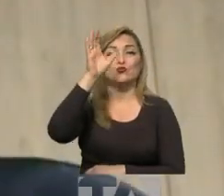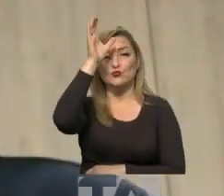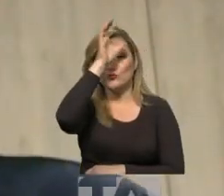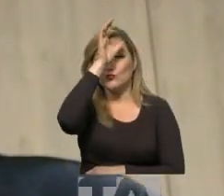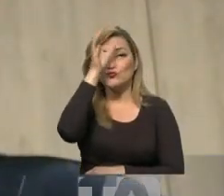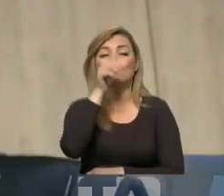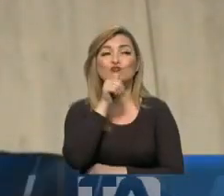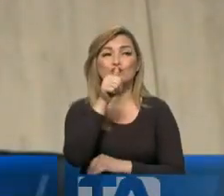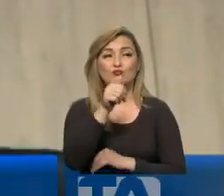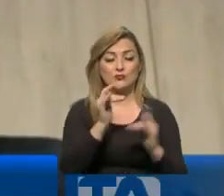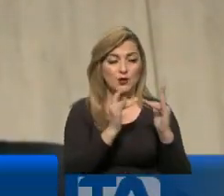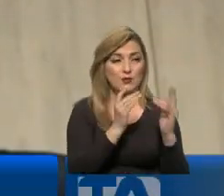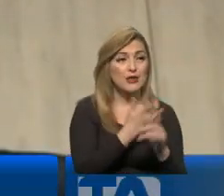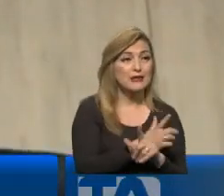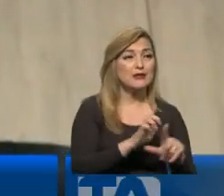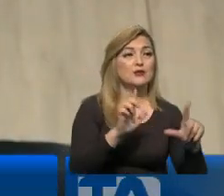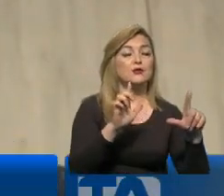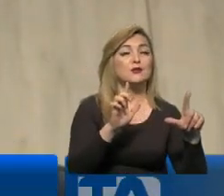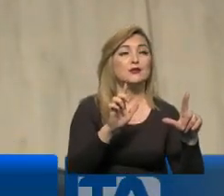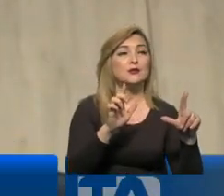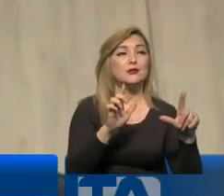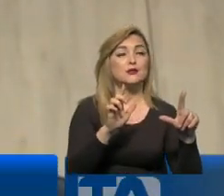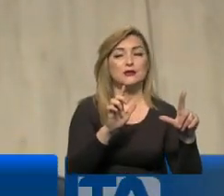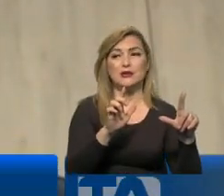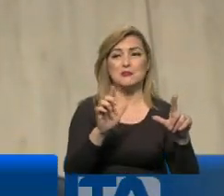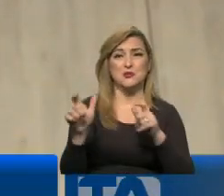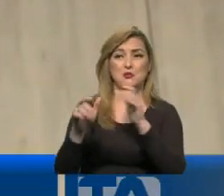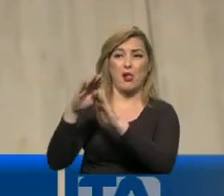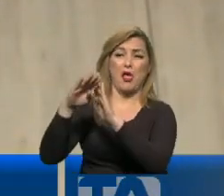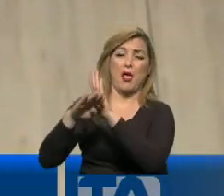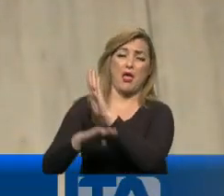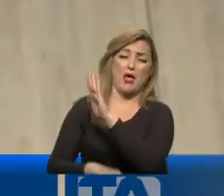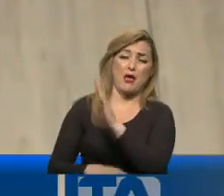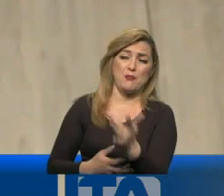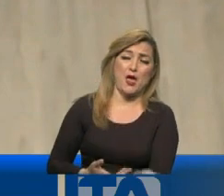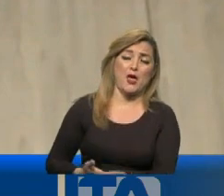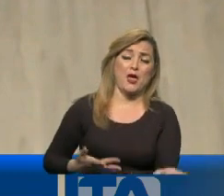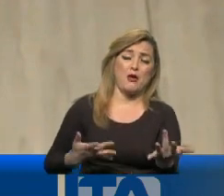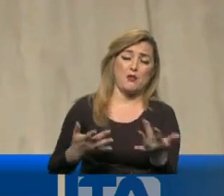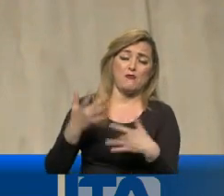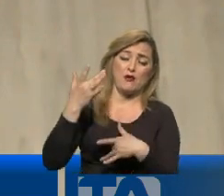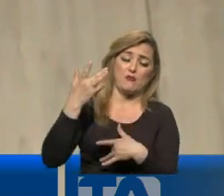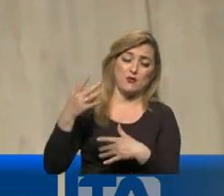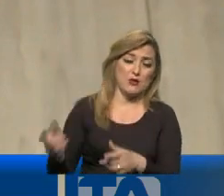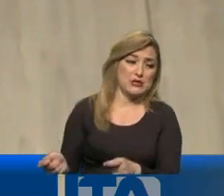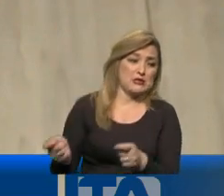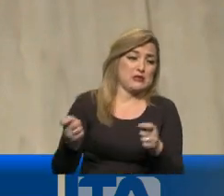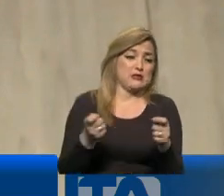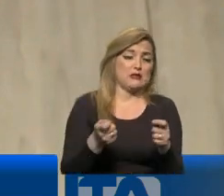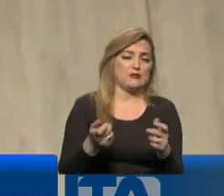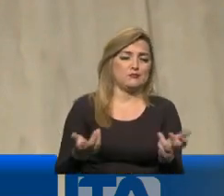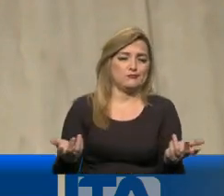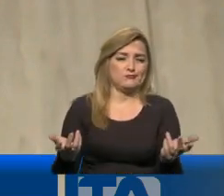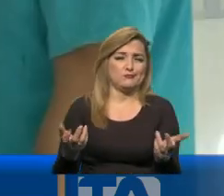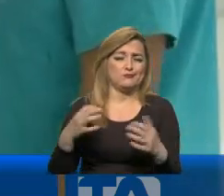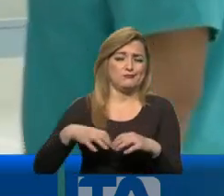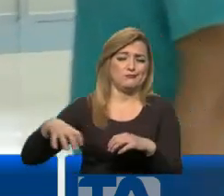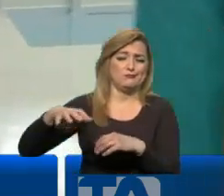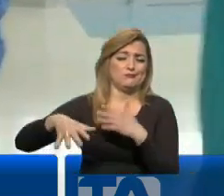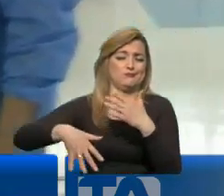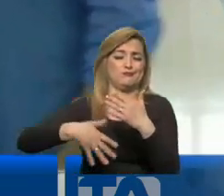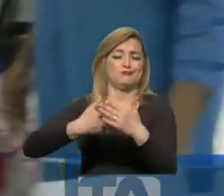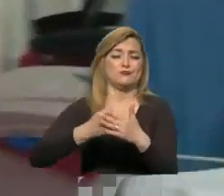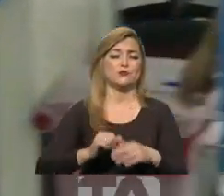Y se se ocupa una cama, ya hay una cola, una lista de personas esperando a entrar. Nos llegan pacientes de todas las provincias.